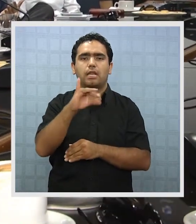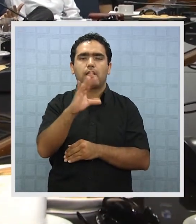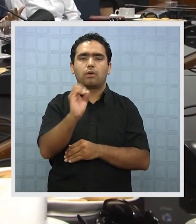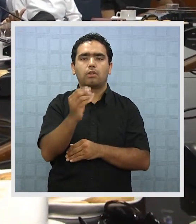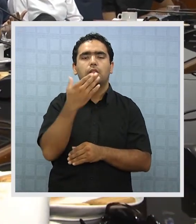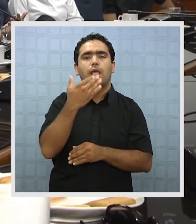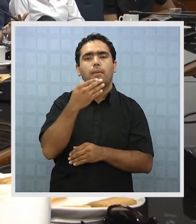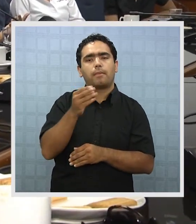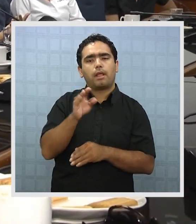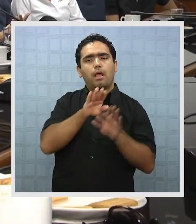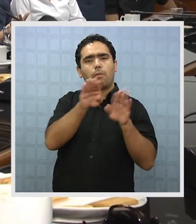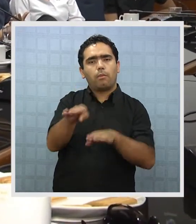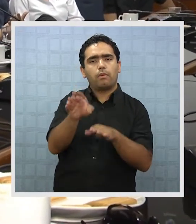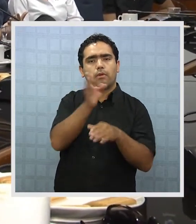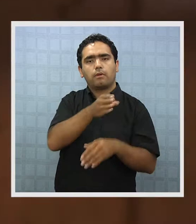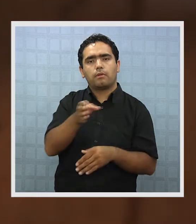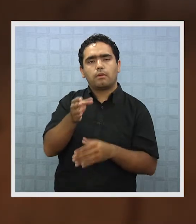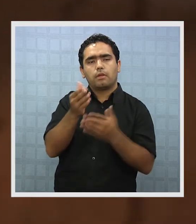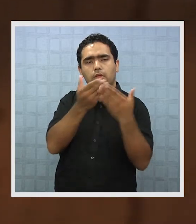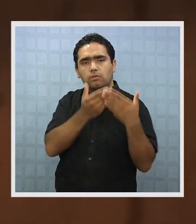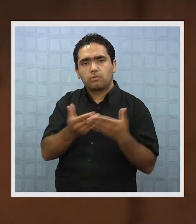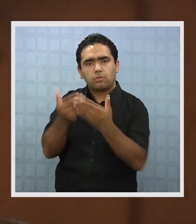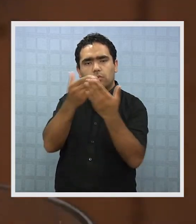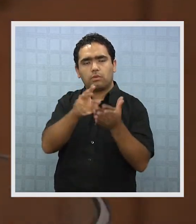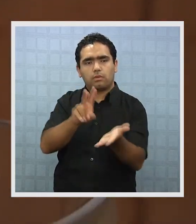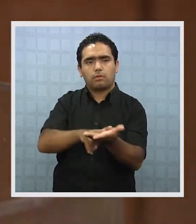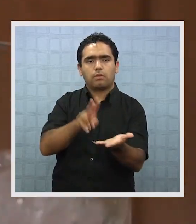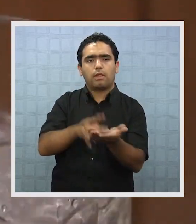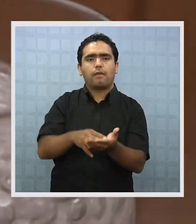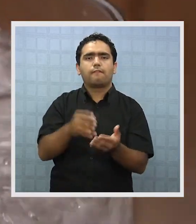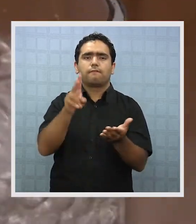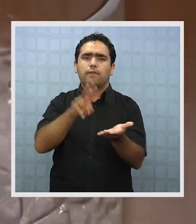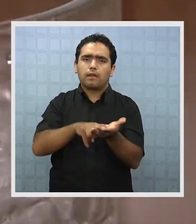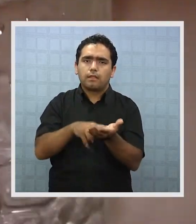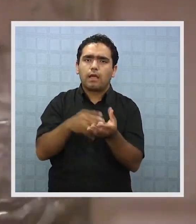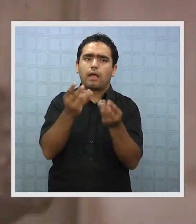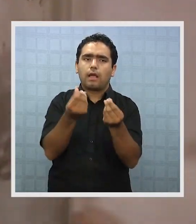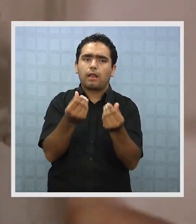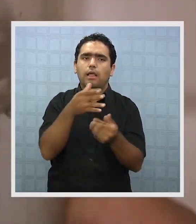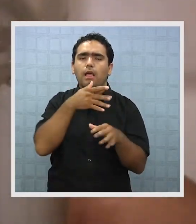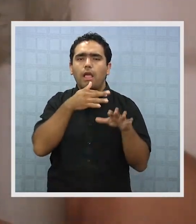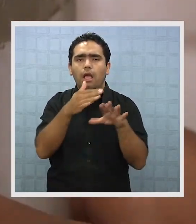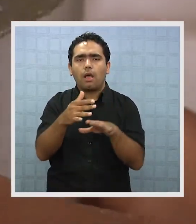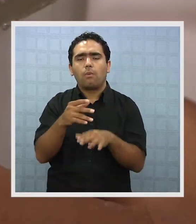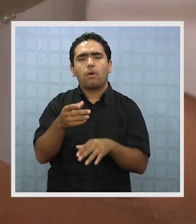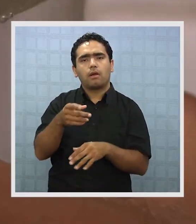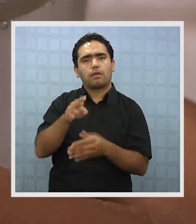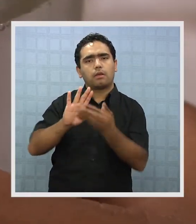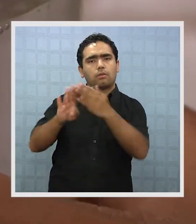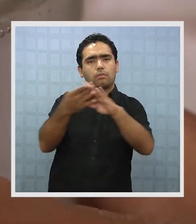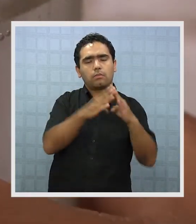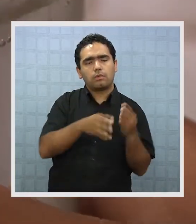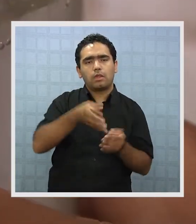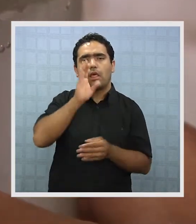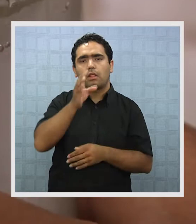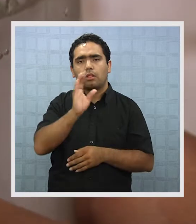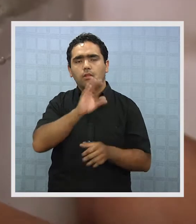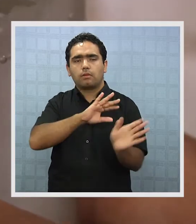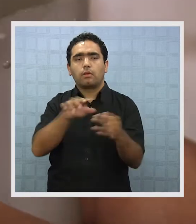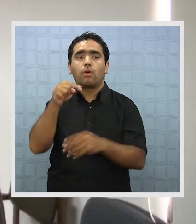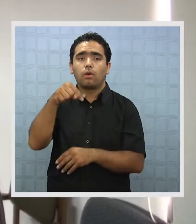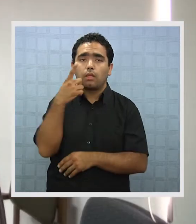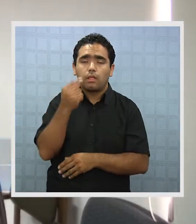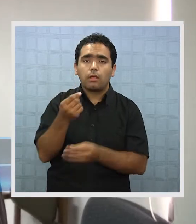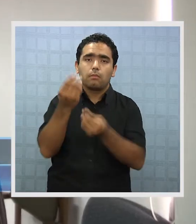apoyar estudios reales para conocer la real calidad del agua que consume la población. Acá convocamos nosotros a la